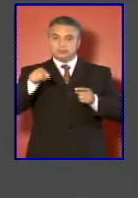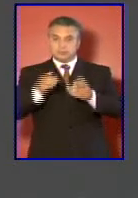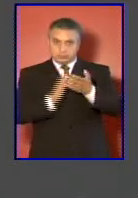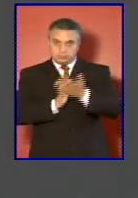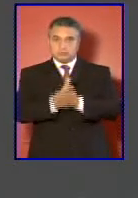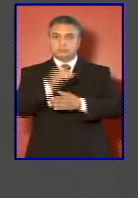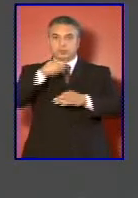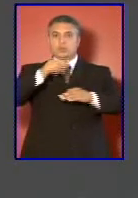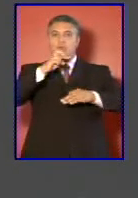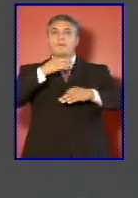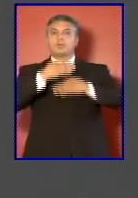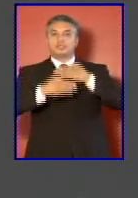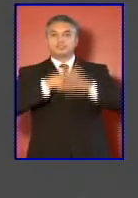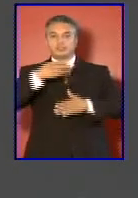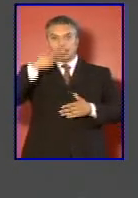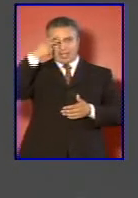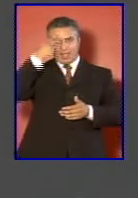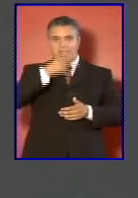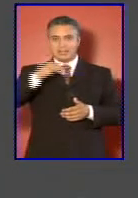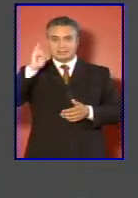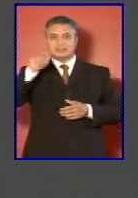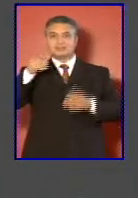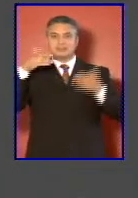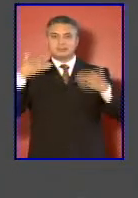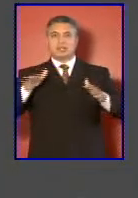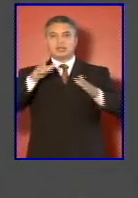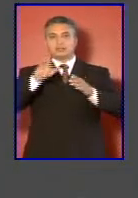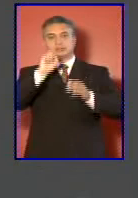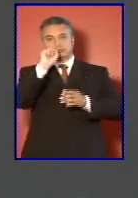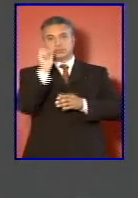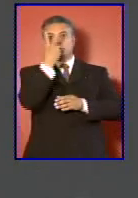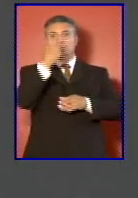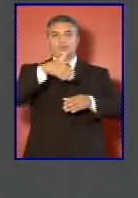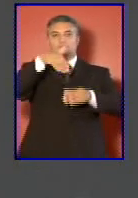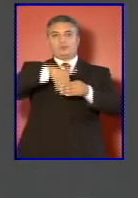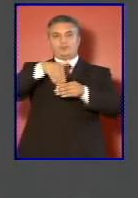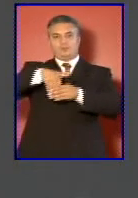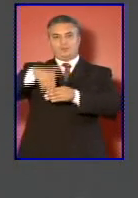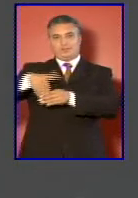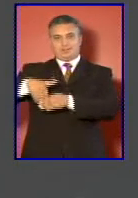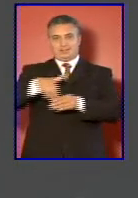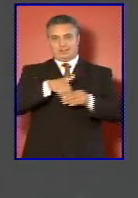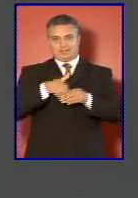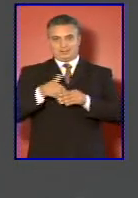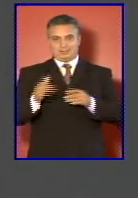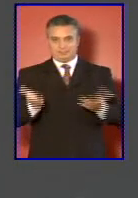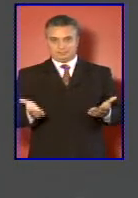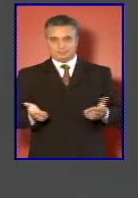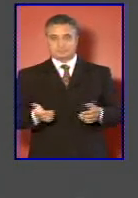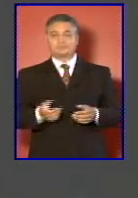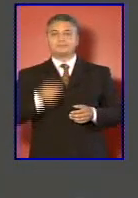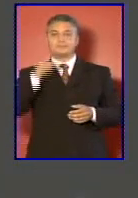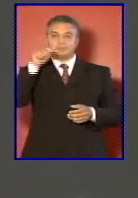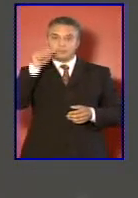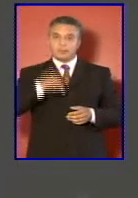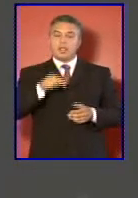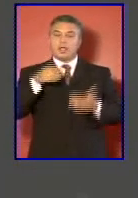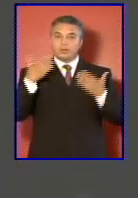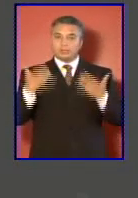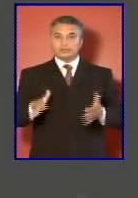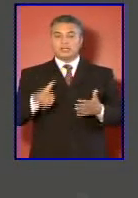proceso una vez que Haití concluya su segunda vuelta electoral. Una tarea extraordinariamente